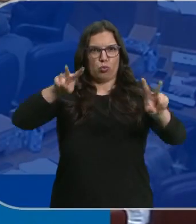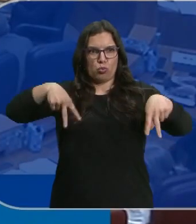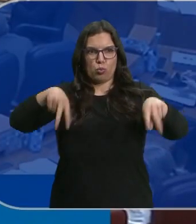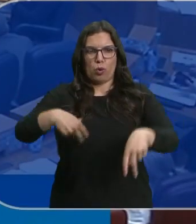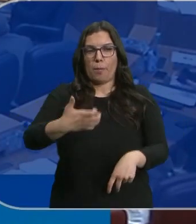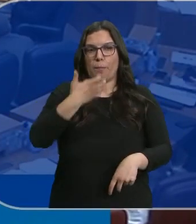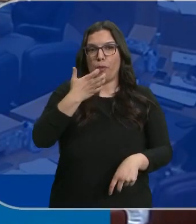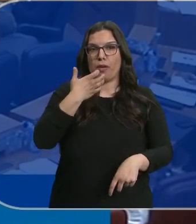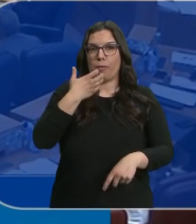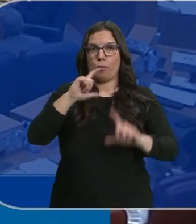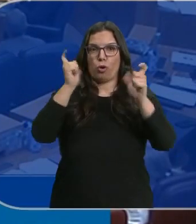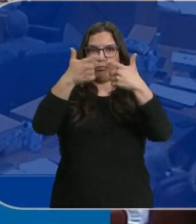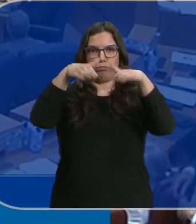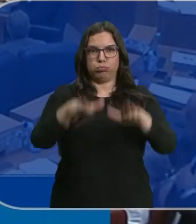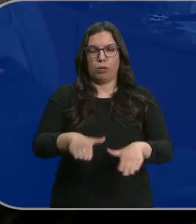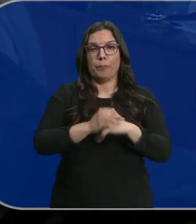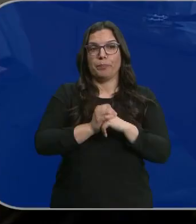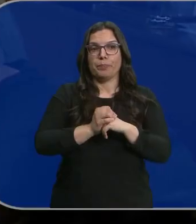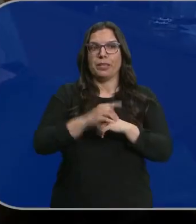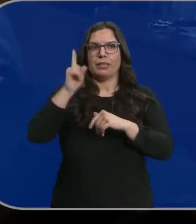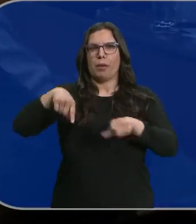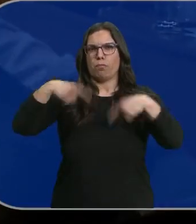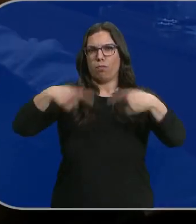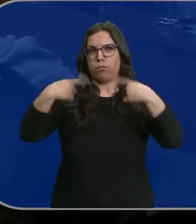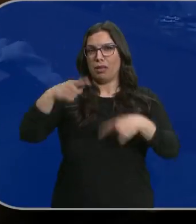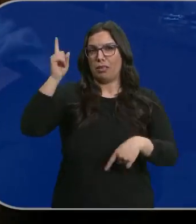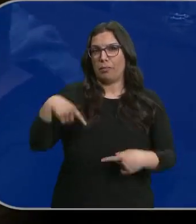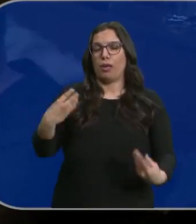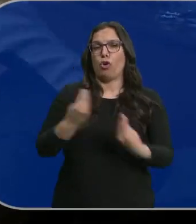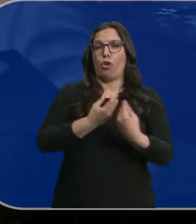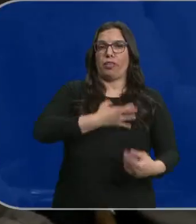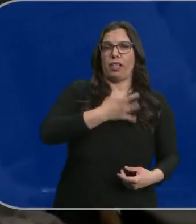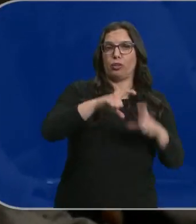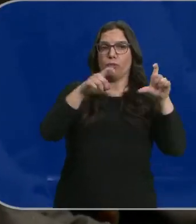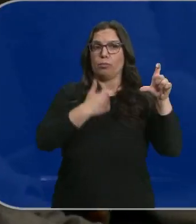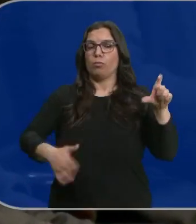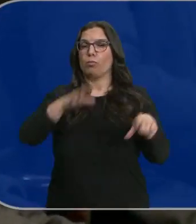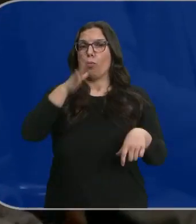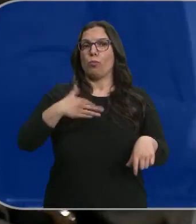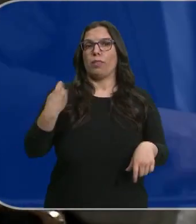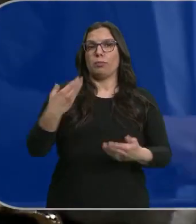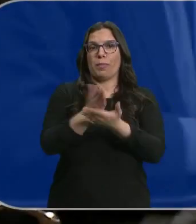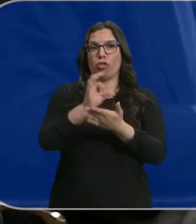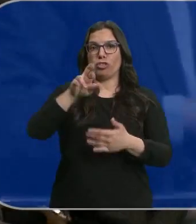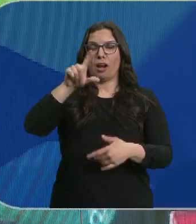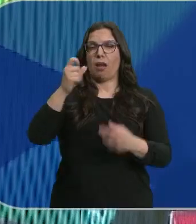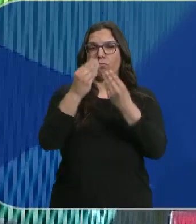como la suspensión del pleno. Además de los encontronazos con el diálogo social por la posible disolución del SERLA.